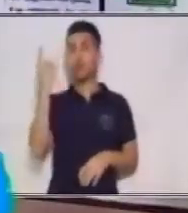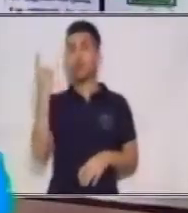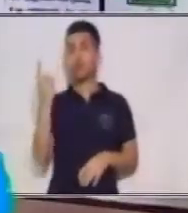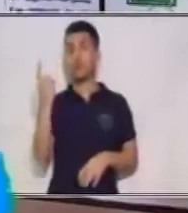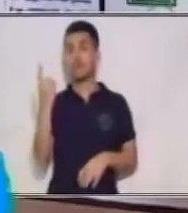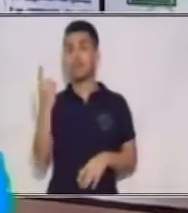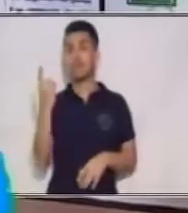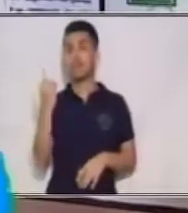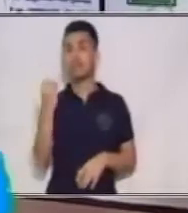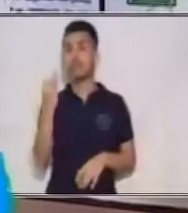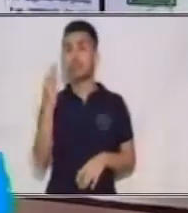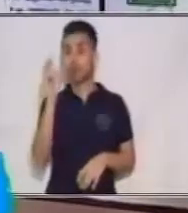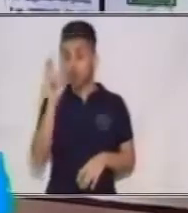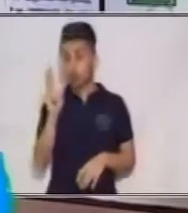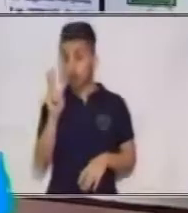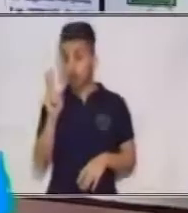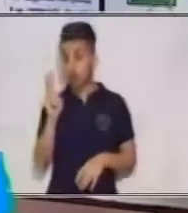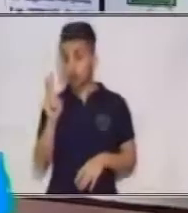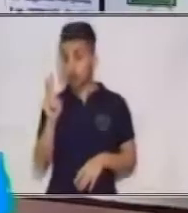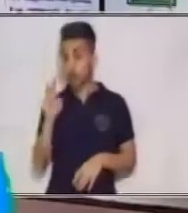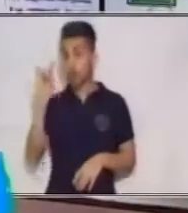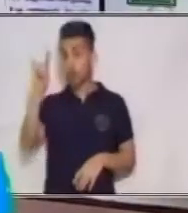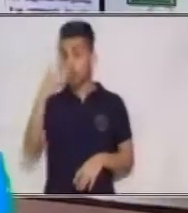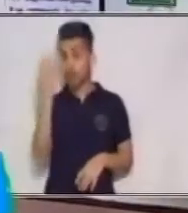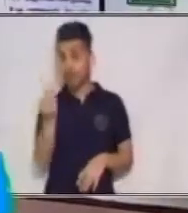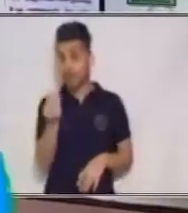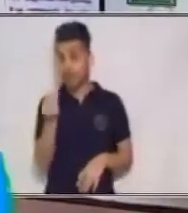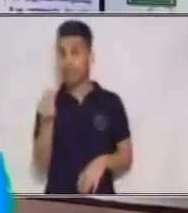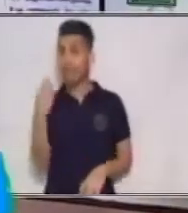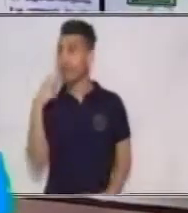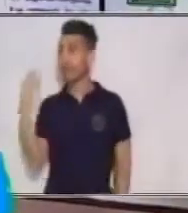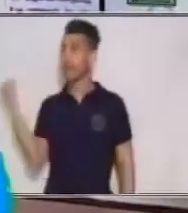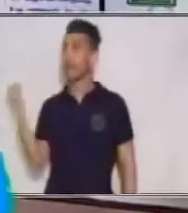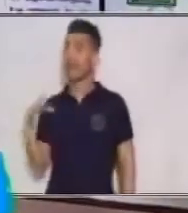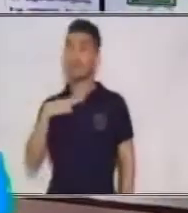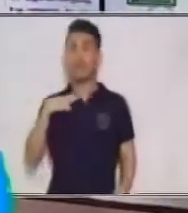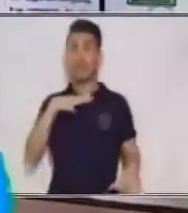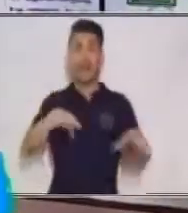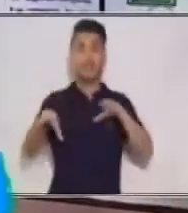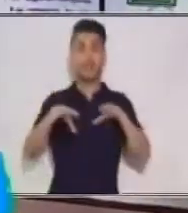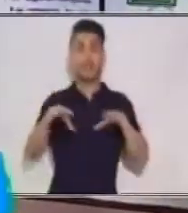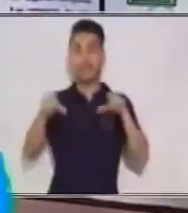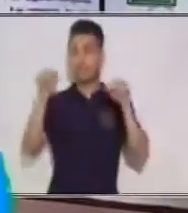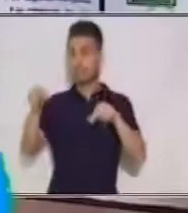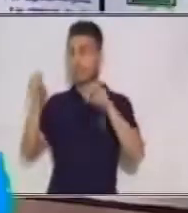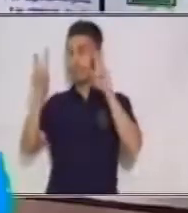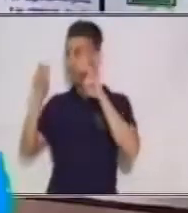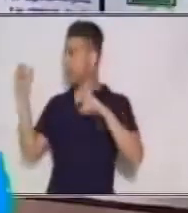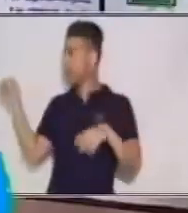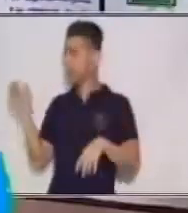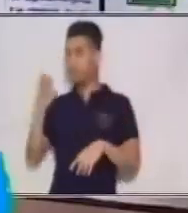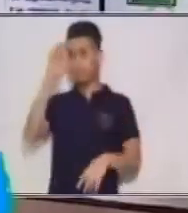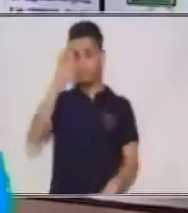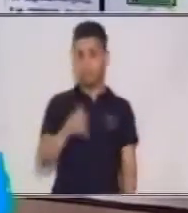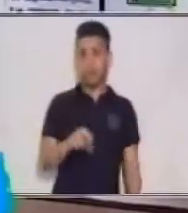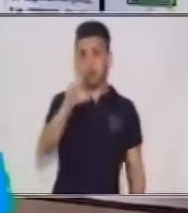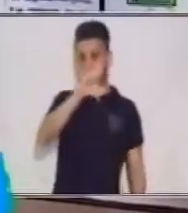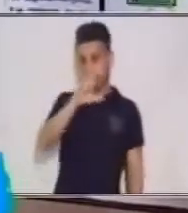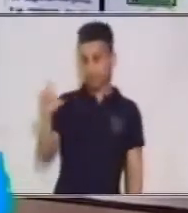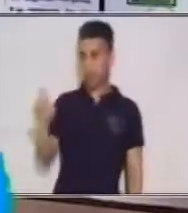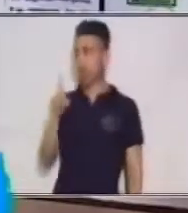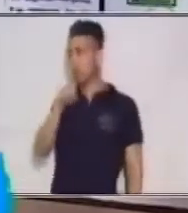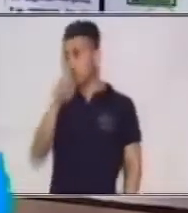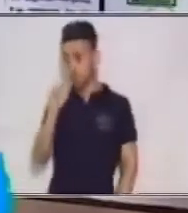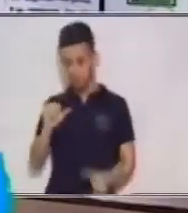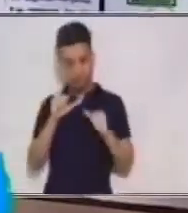dos. Ahí hay actividades que están relacionadas con este tema. Entonces, sigue practicando en casa,